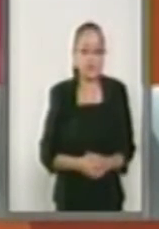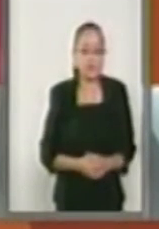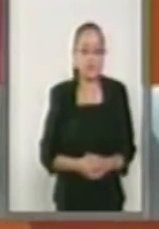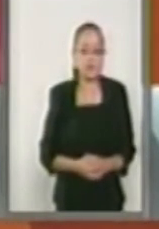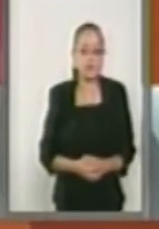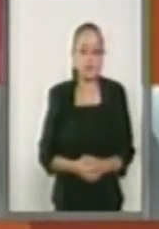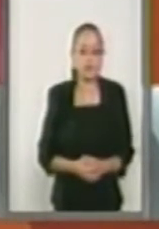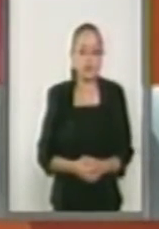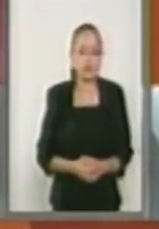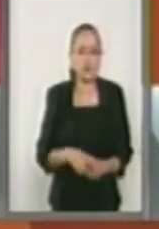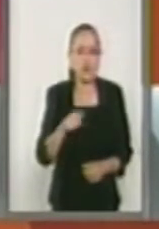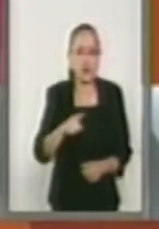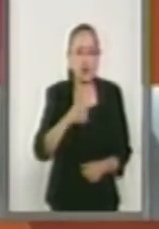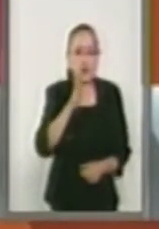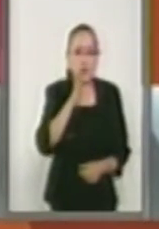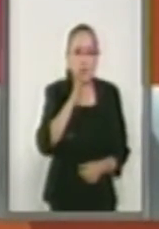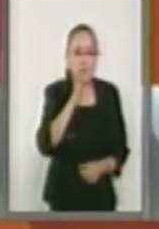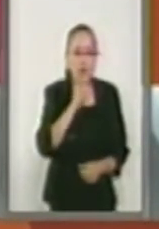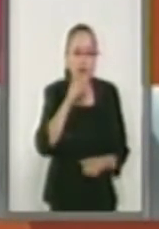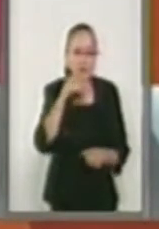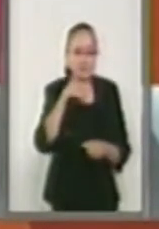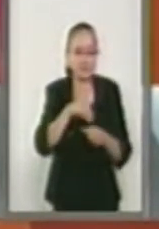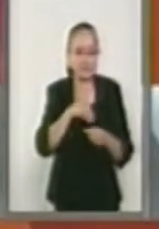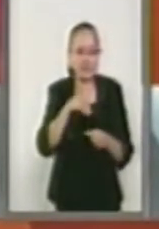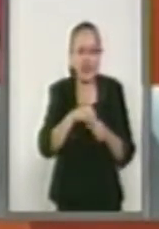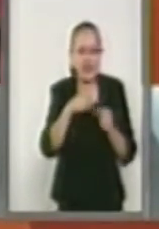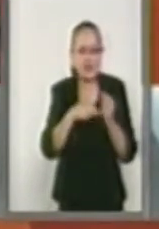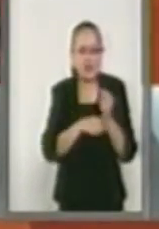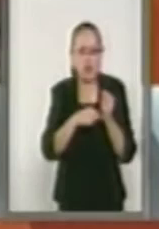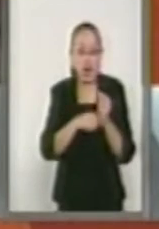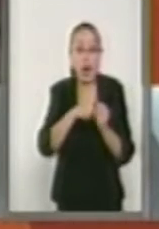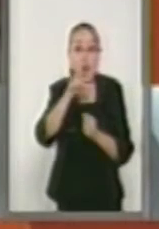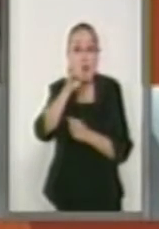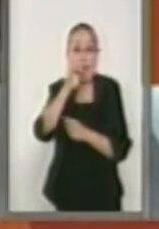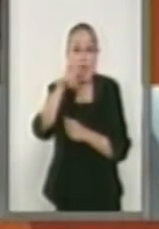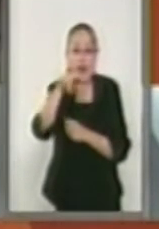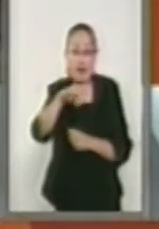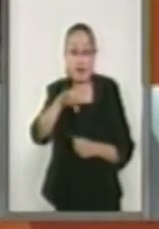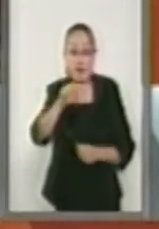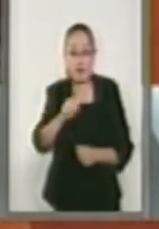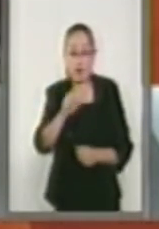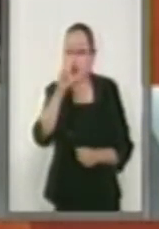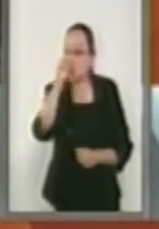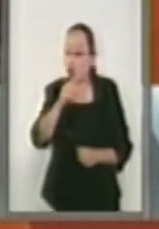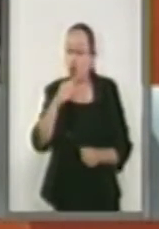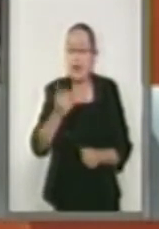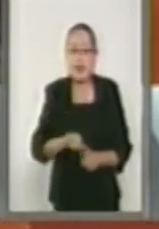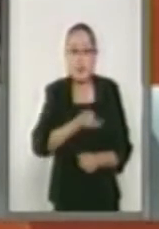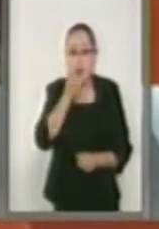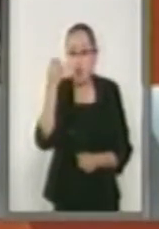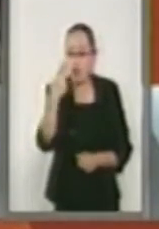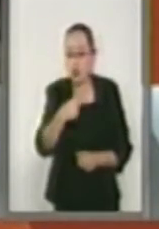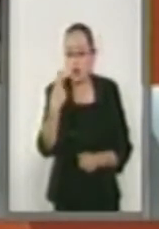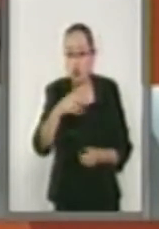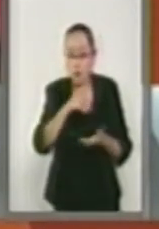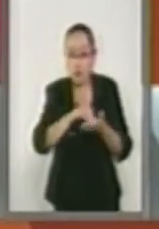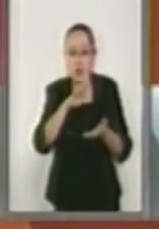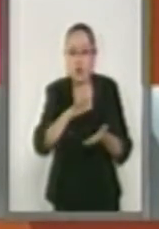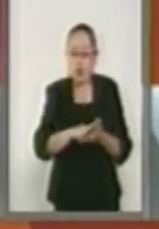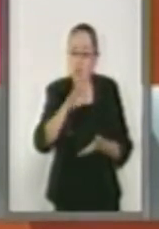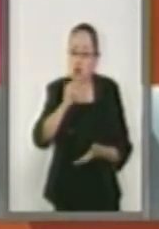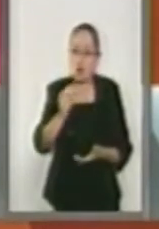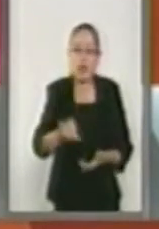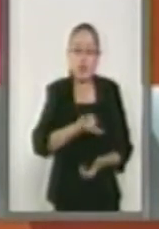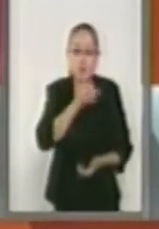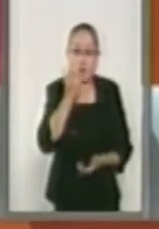No pueden ustedes ocultar esa situación, Lainez, ¿eh? No se vayan a equivocar, la hicieron bien